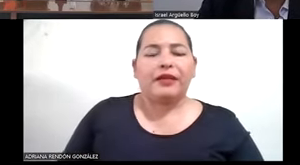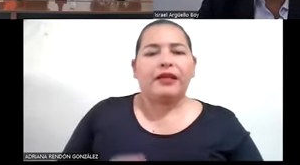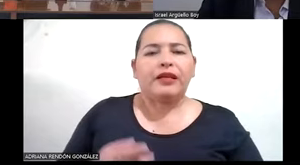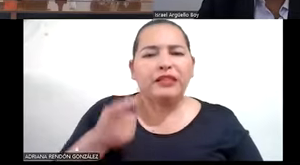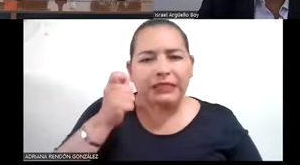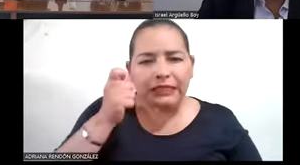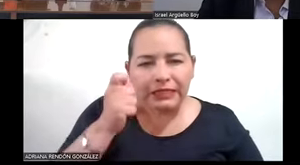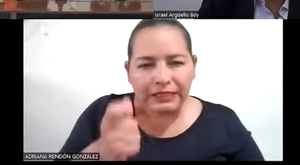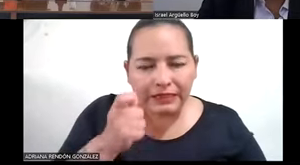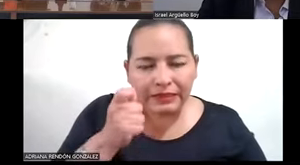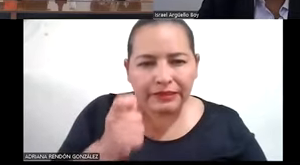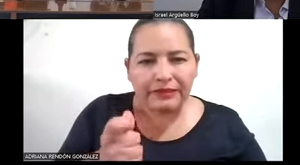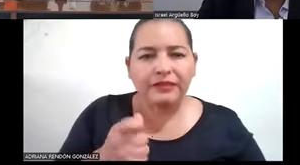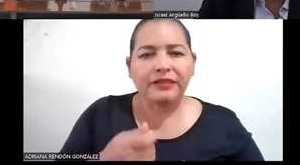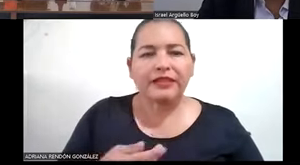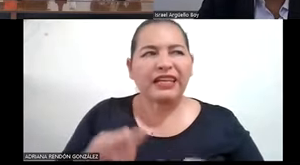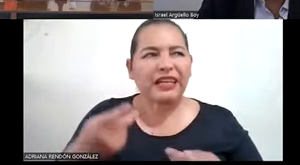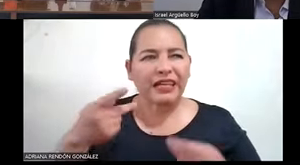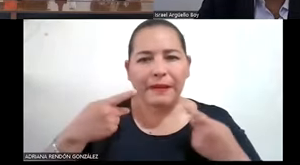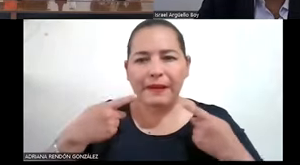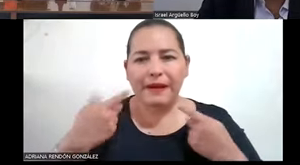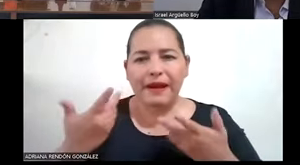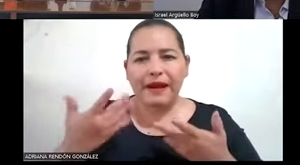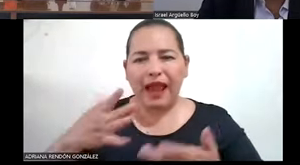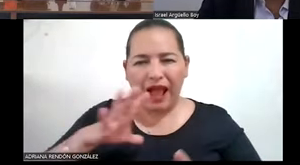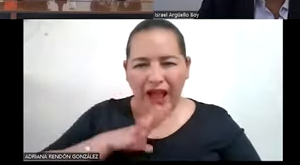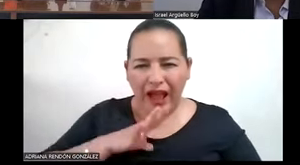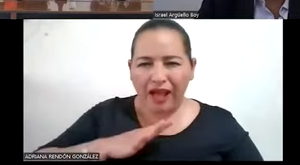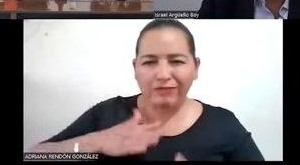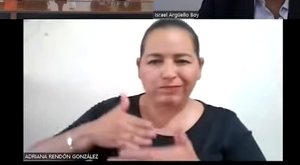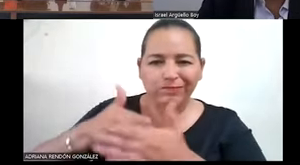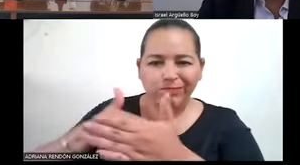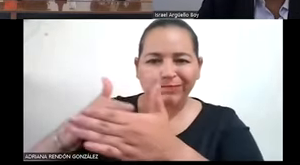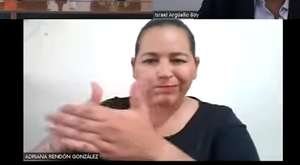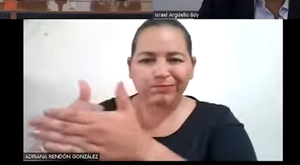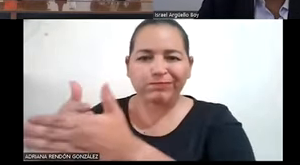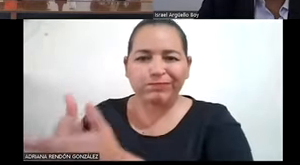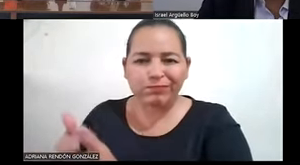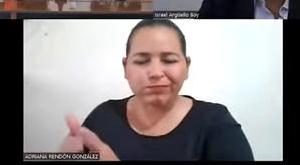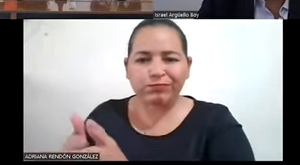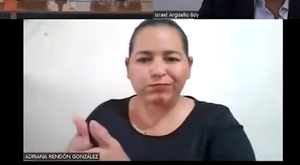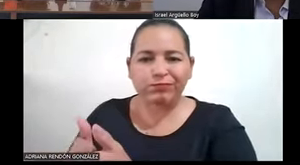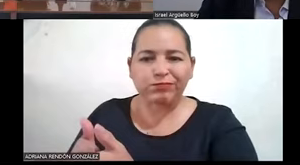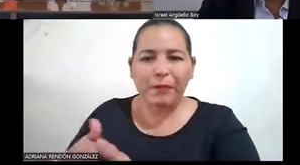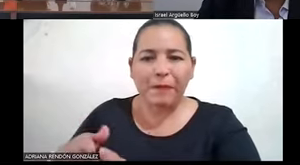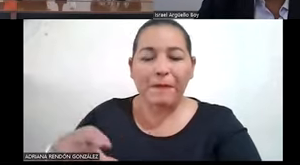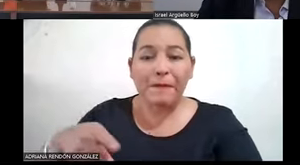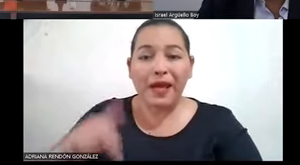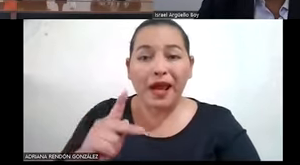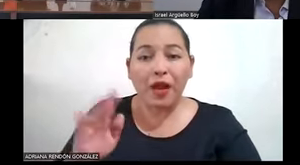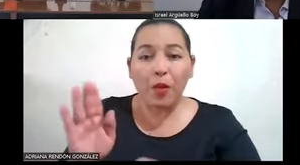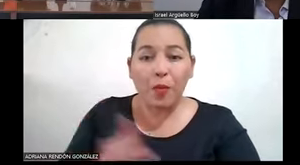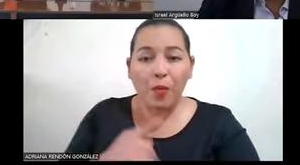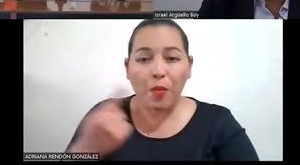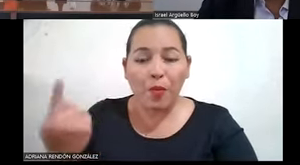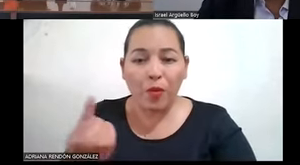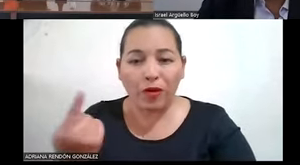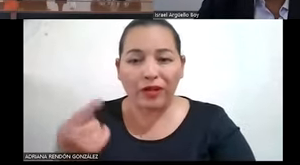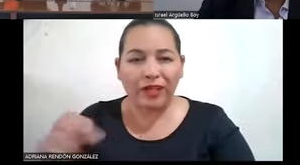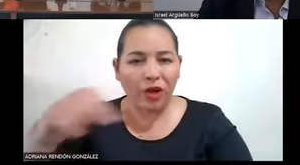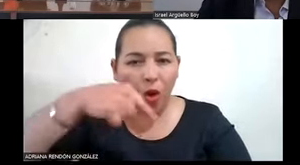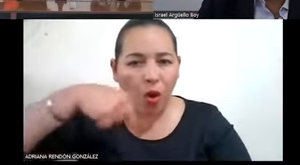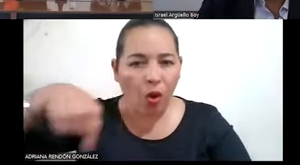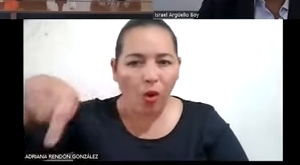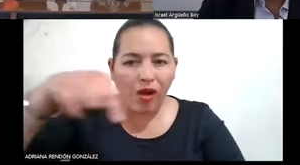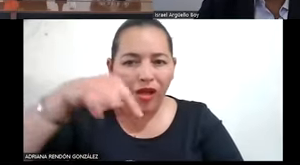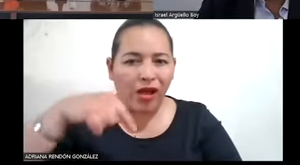las personas con discapacidad son generadas por la falta de servicios que tomen en cuenta y